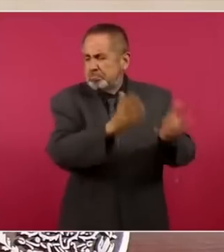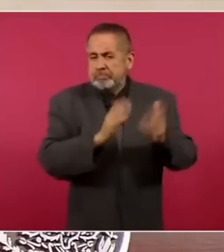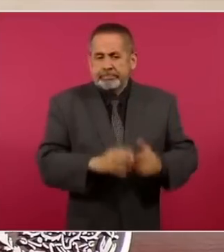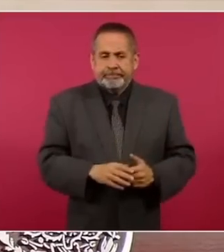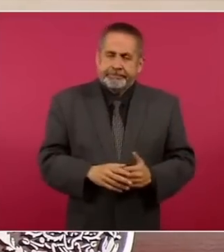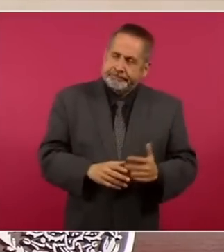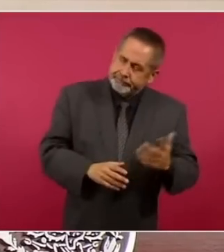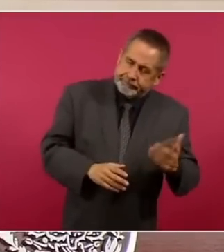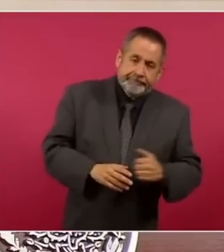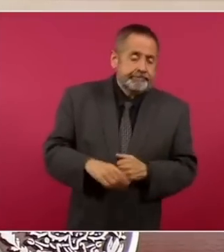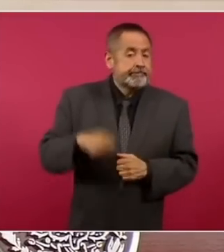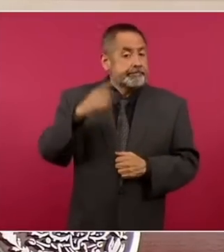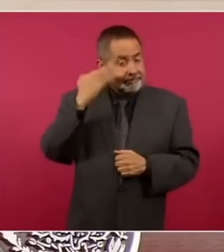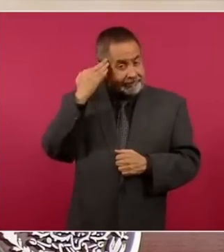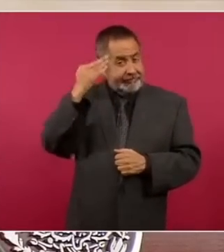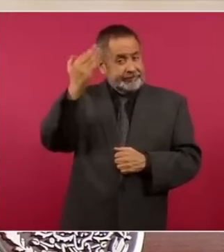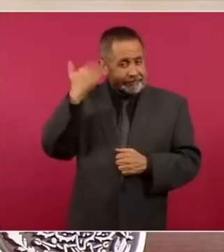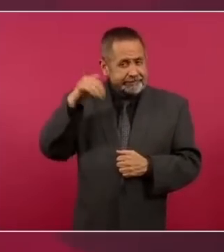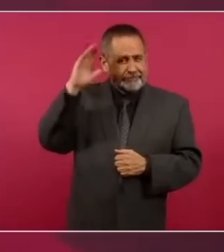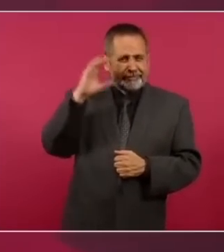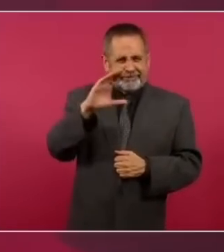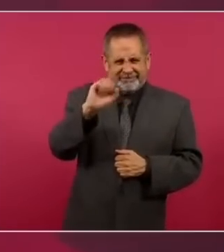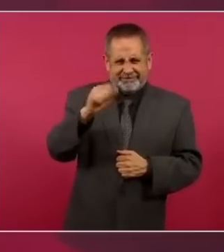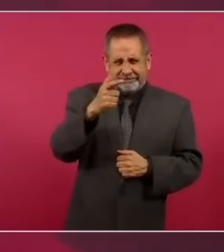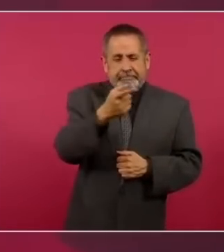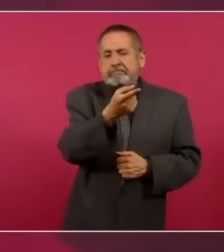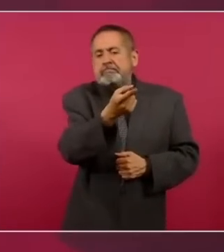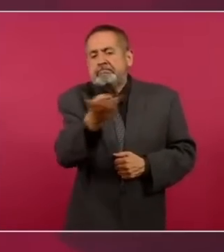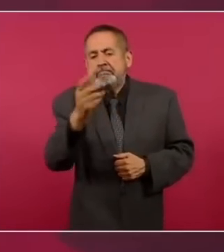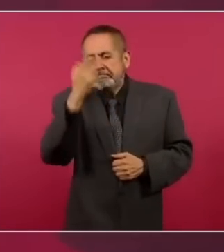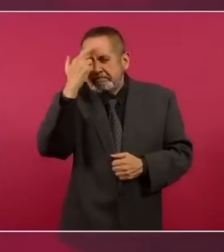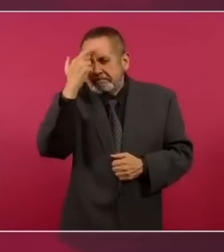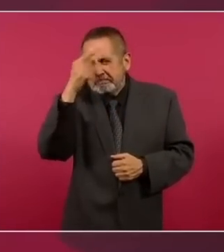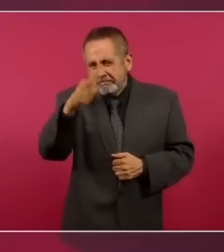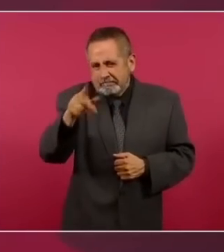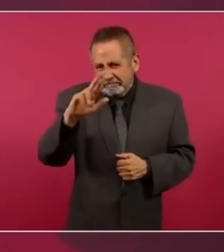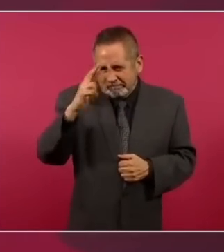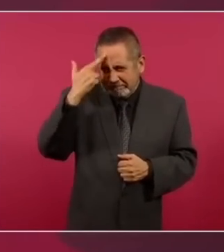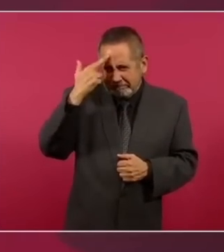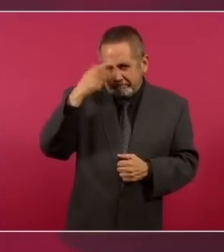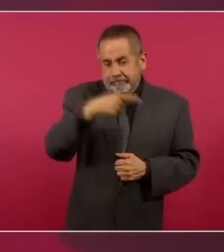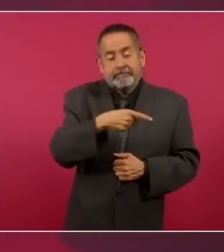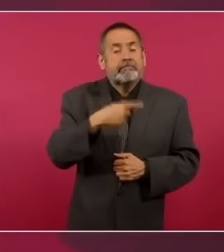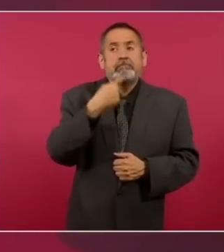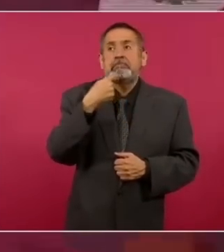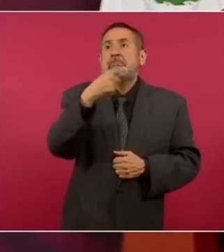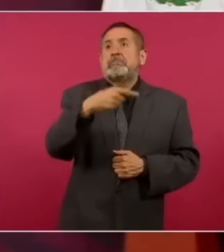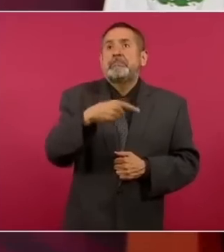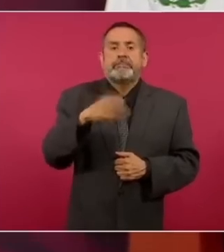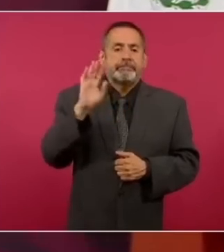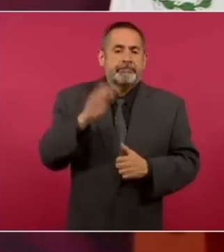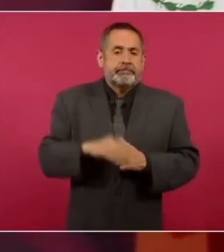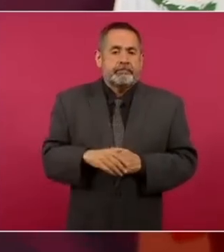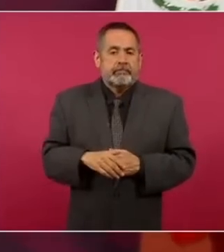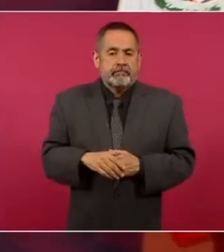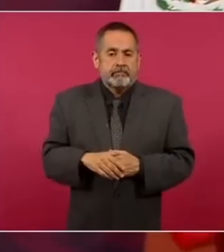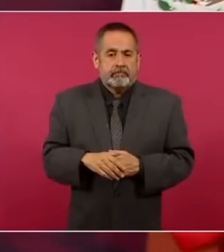Amigos y amigas que tengan excelente día, esto acaba de pasar el día de hoy en la mañanera.